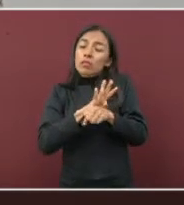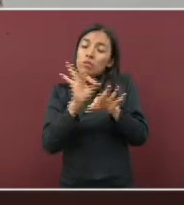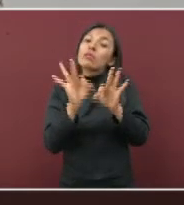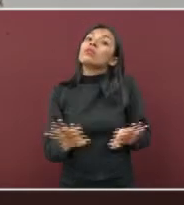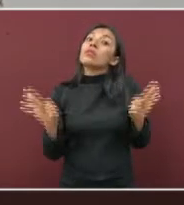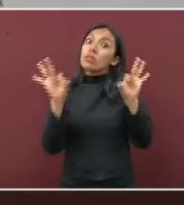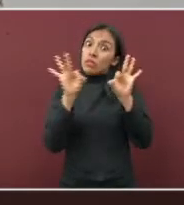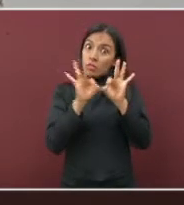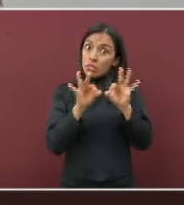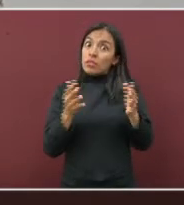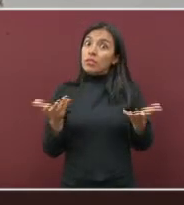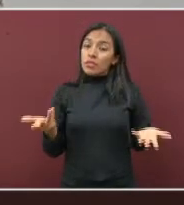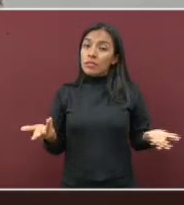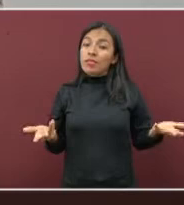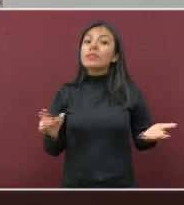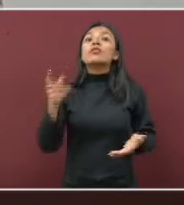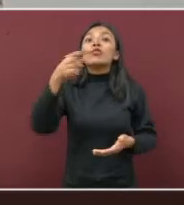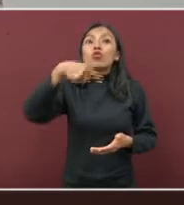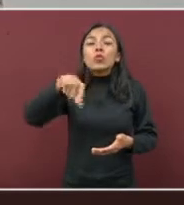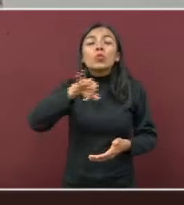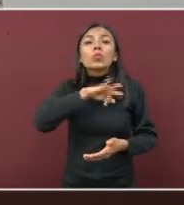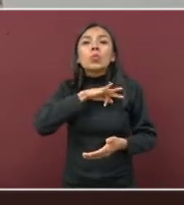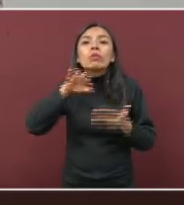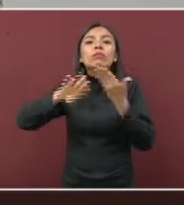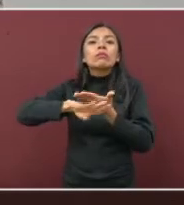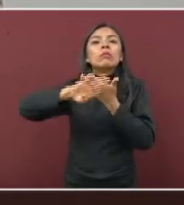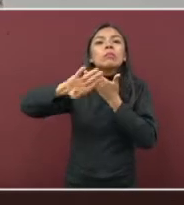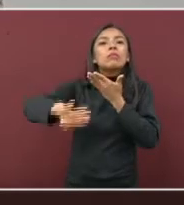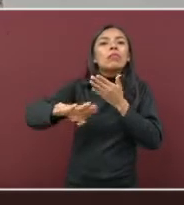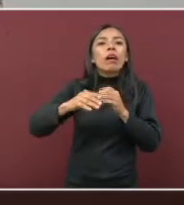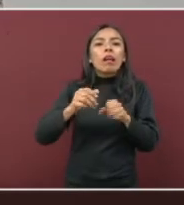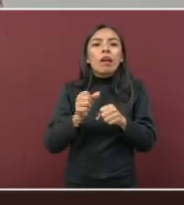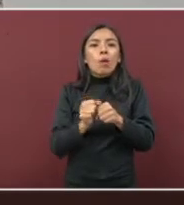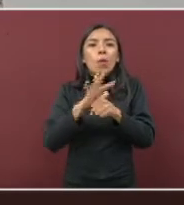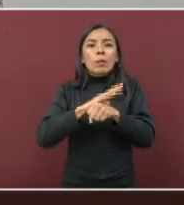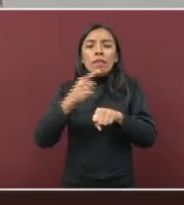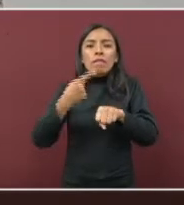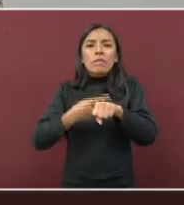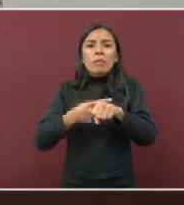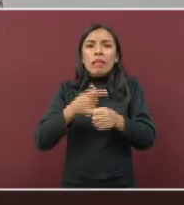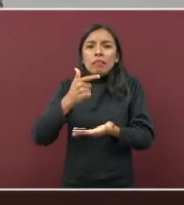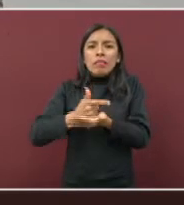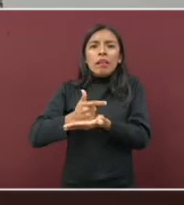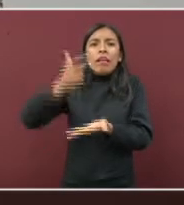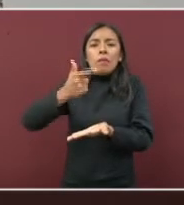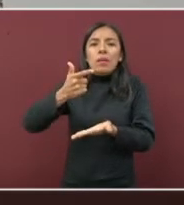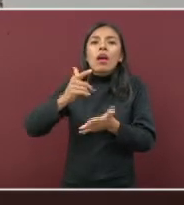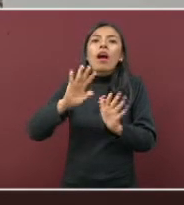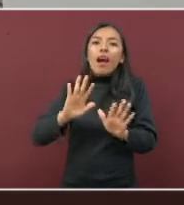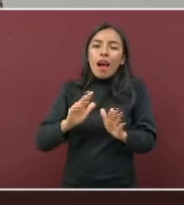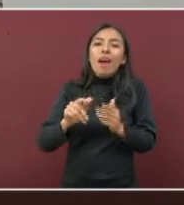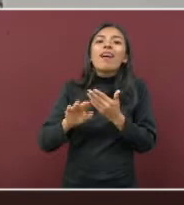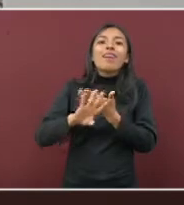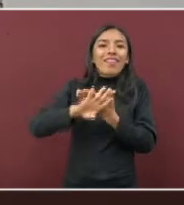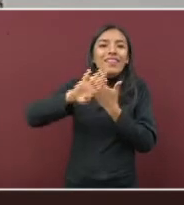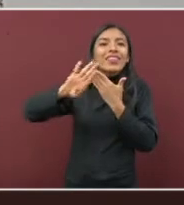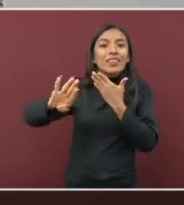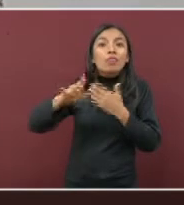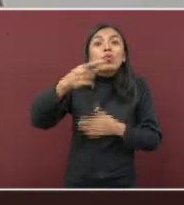Con eso van a evitar los síntomas graves de la enfermedad, porque son un alto grupo